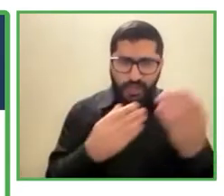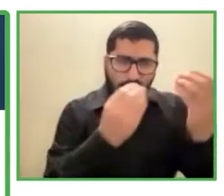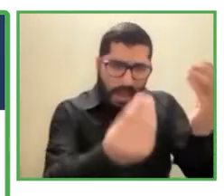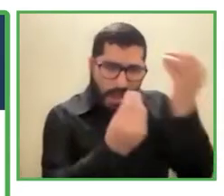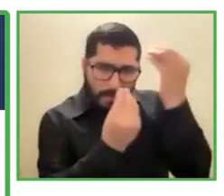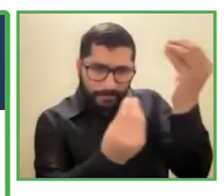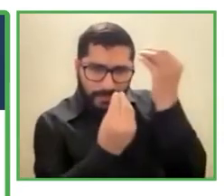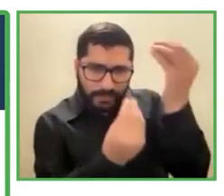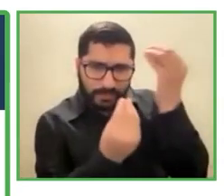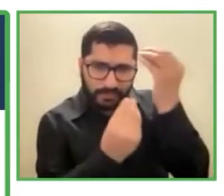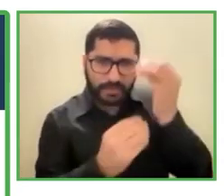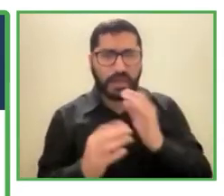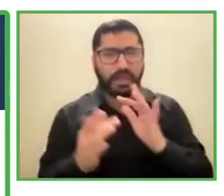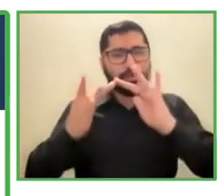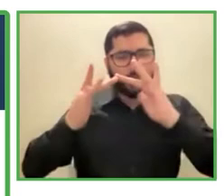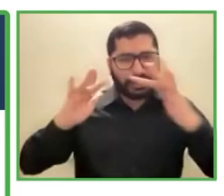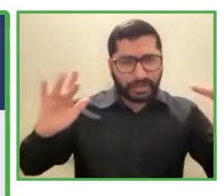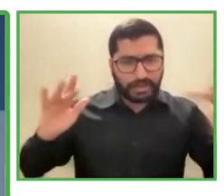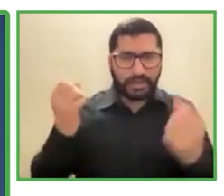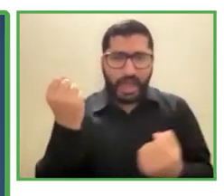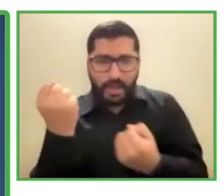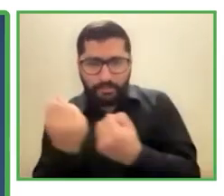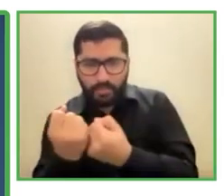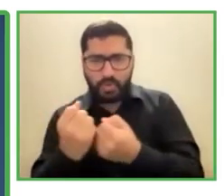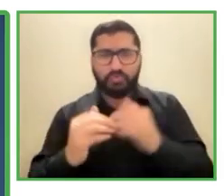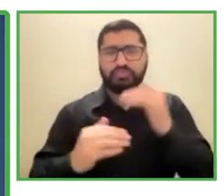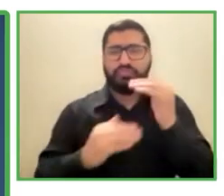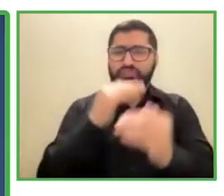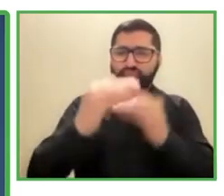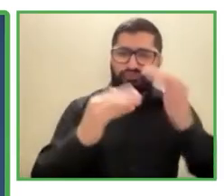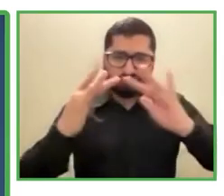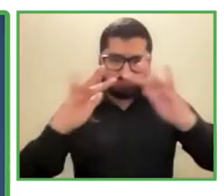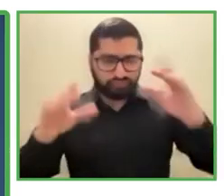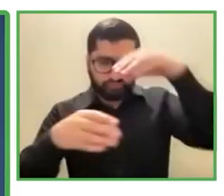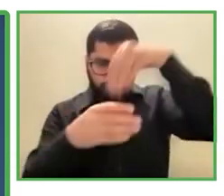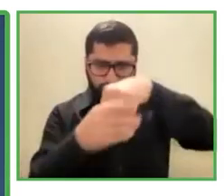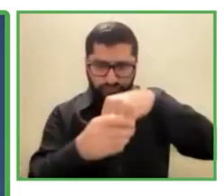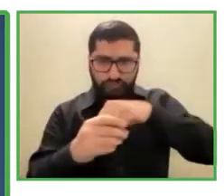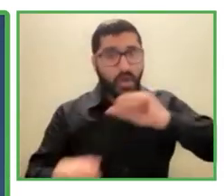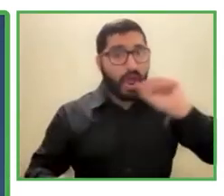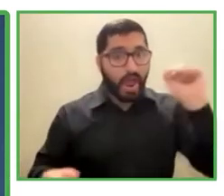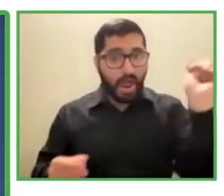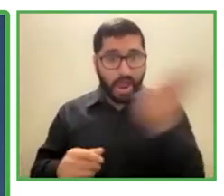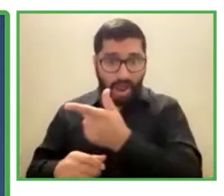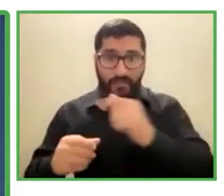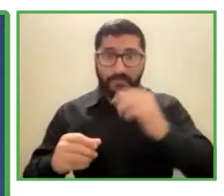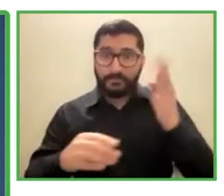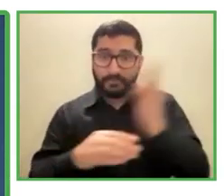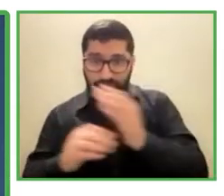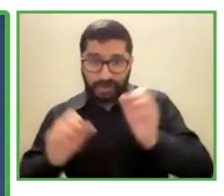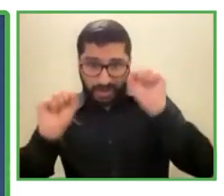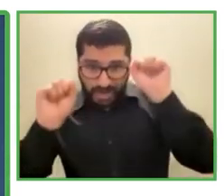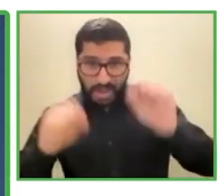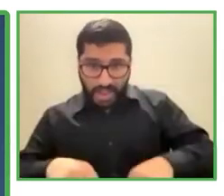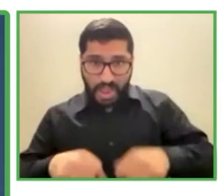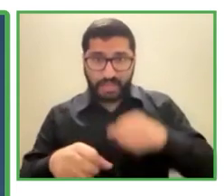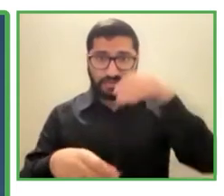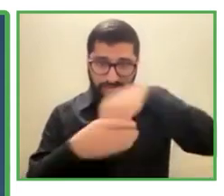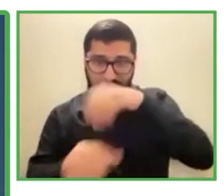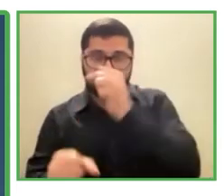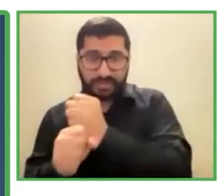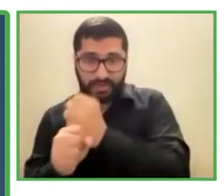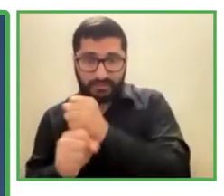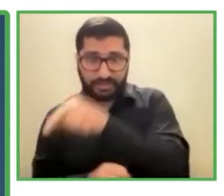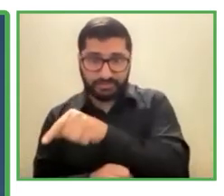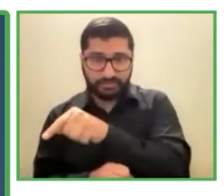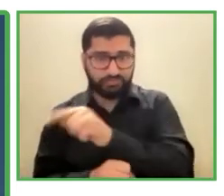Por supuesto, no todas las empresas pueden trabajar de estabilidad, pero muchas sí. Y hay beneficios añadidos para hacer estas cosas,